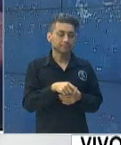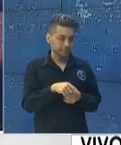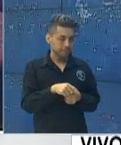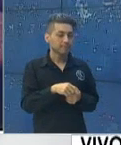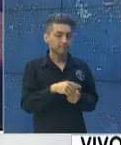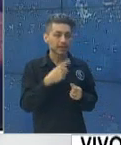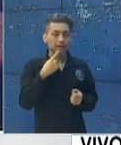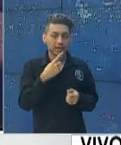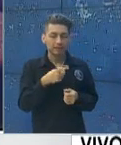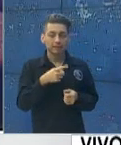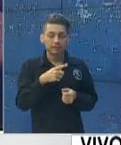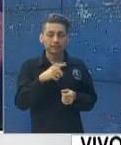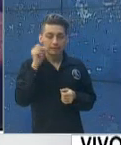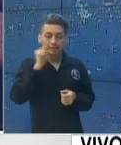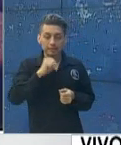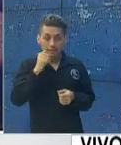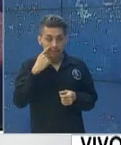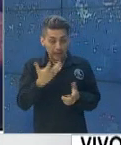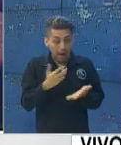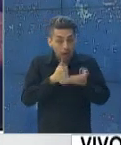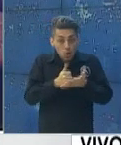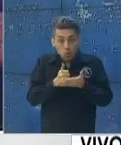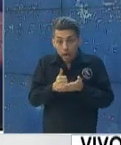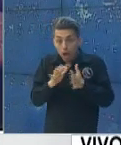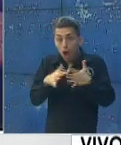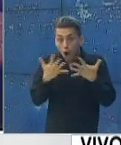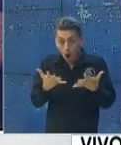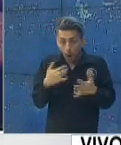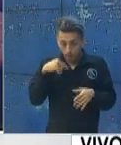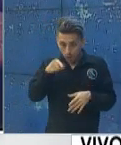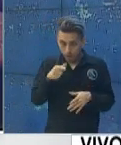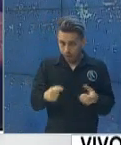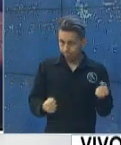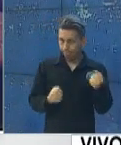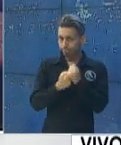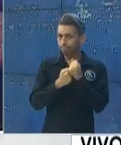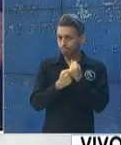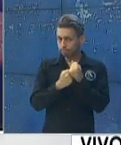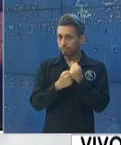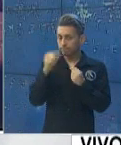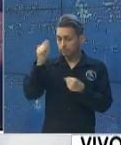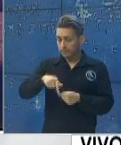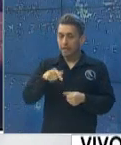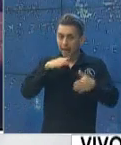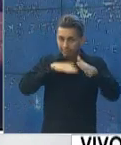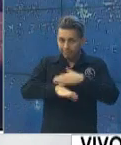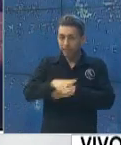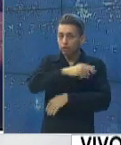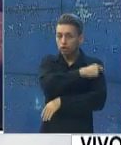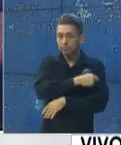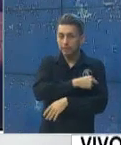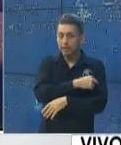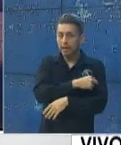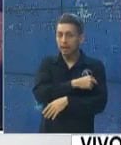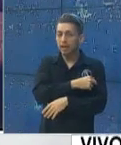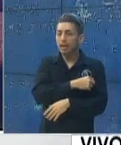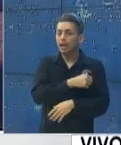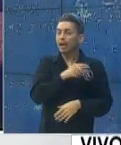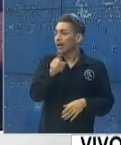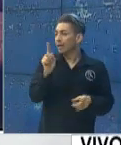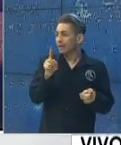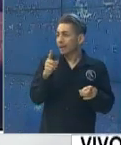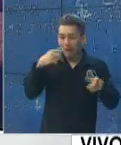ayudando y se va a fortalecer esa parte en tener dentro del hospital, o sea, no dentro del servicio, pero